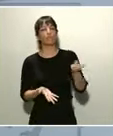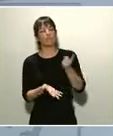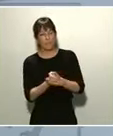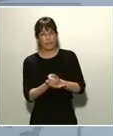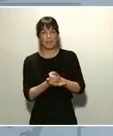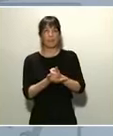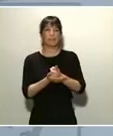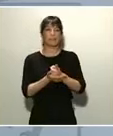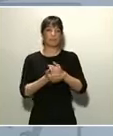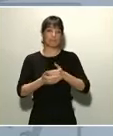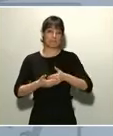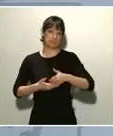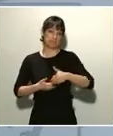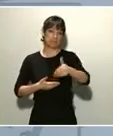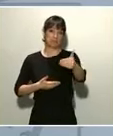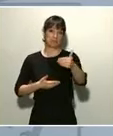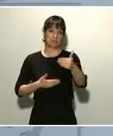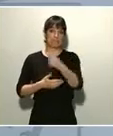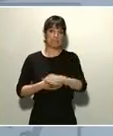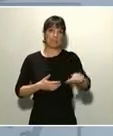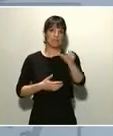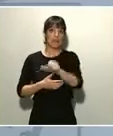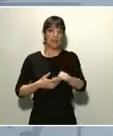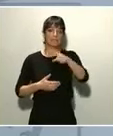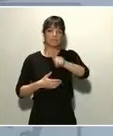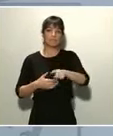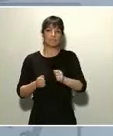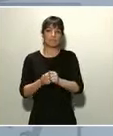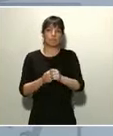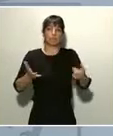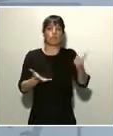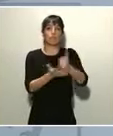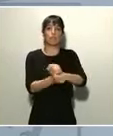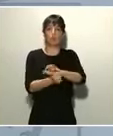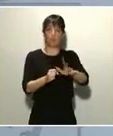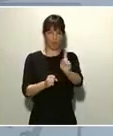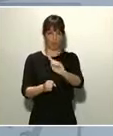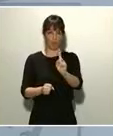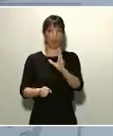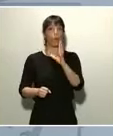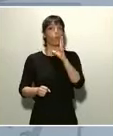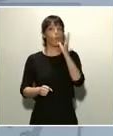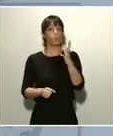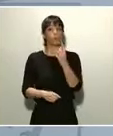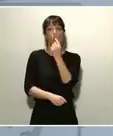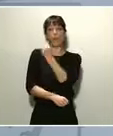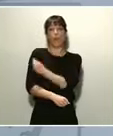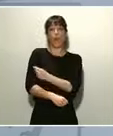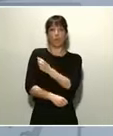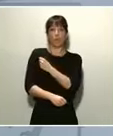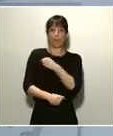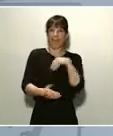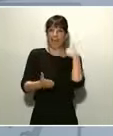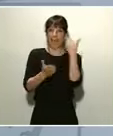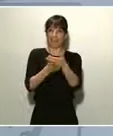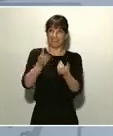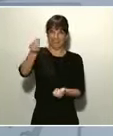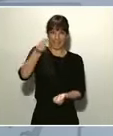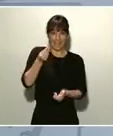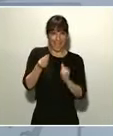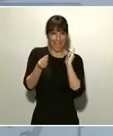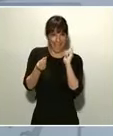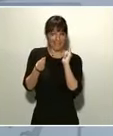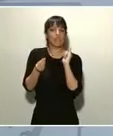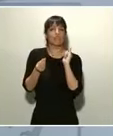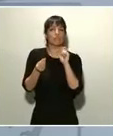próximas semanas y los próximos meses. Por eso, hasta que llegue la vacuna, no solamente tenemos que dar una respuesta a lo urgente, a